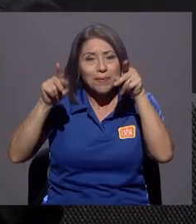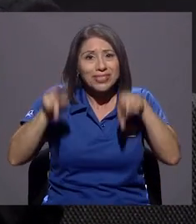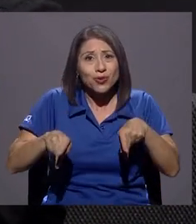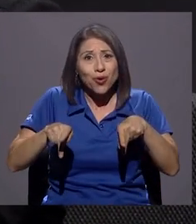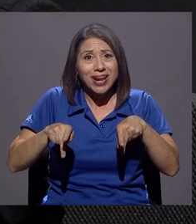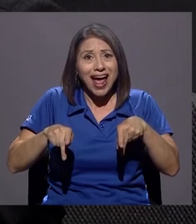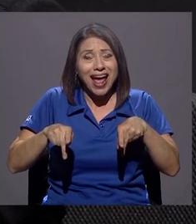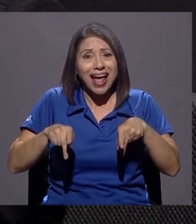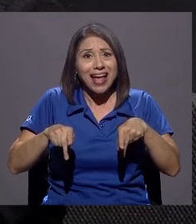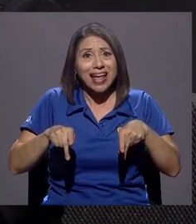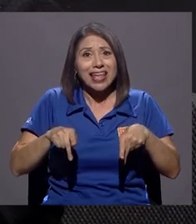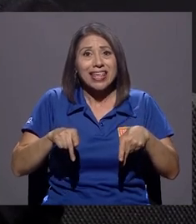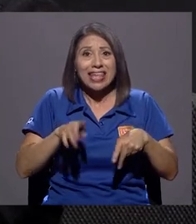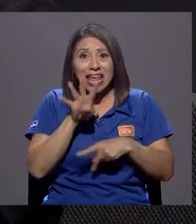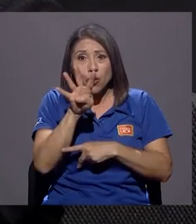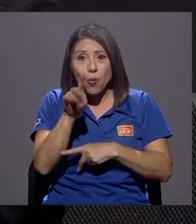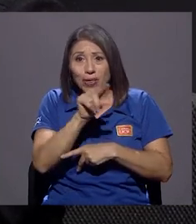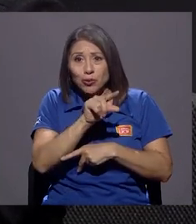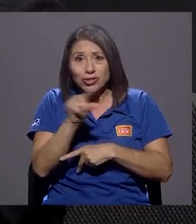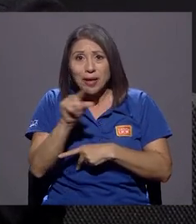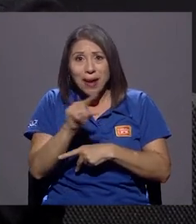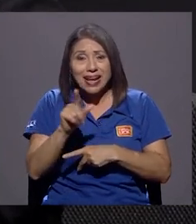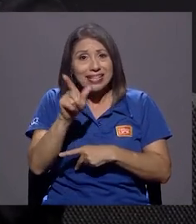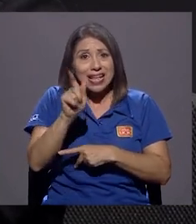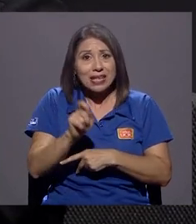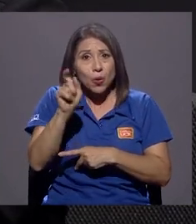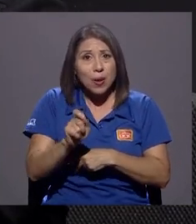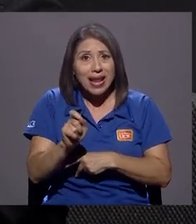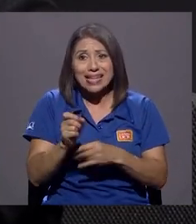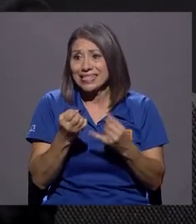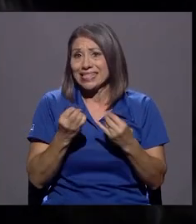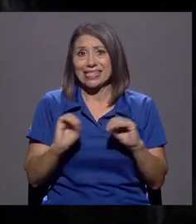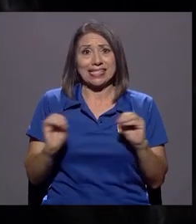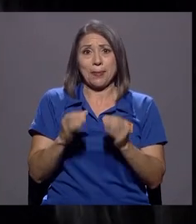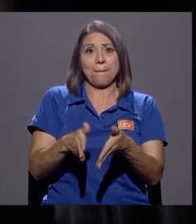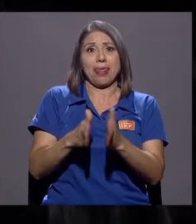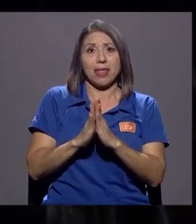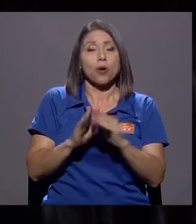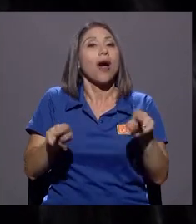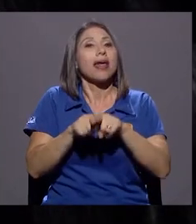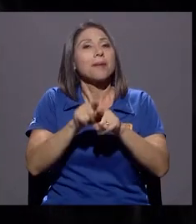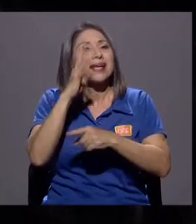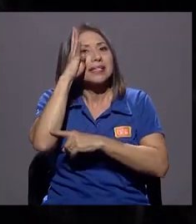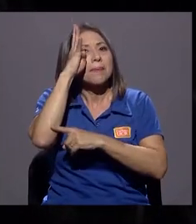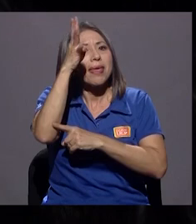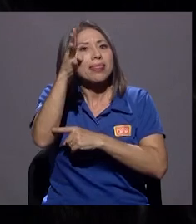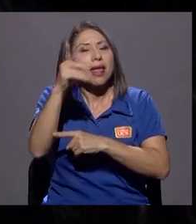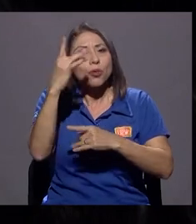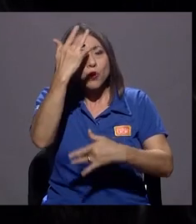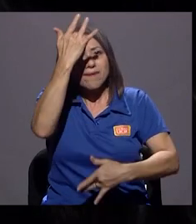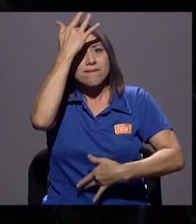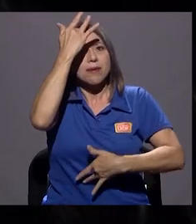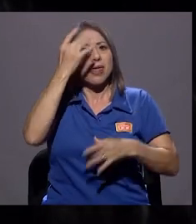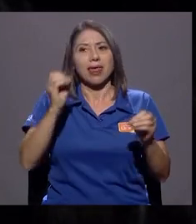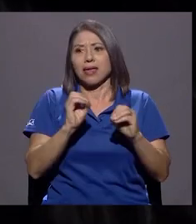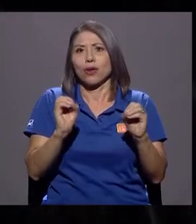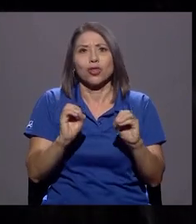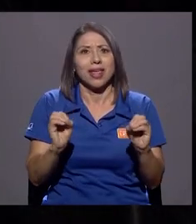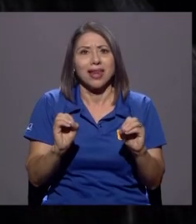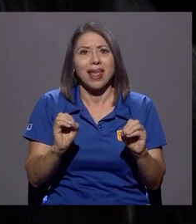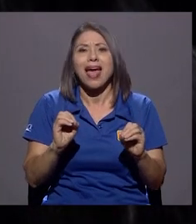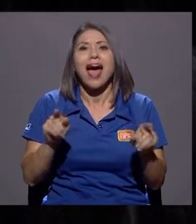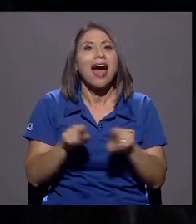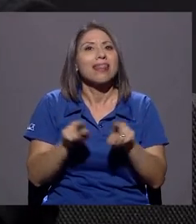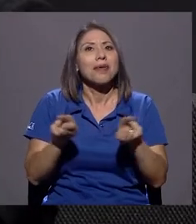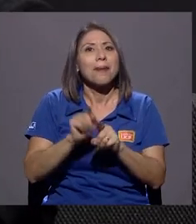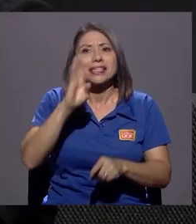semanas sin pedirlo y además inventándole una enfermedad que no tiene. Y que además nunca, gracias a Dios, he tenido ni